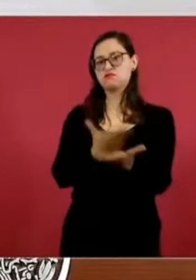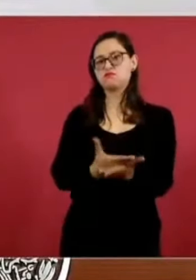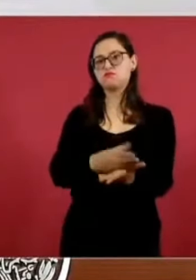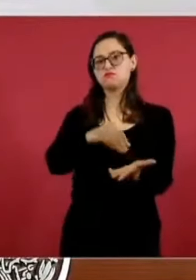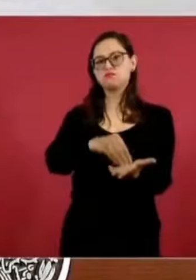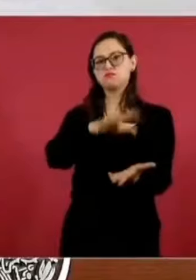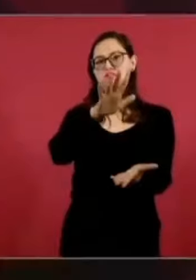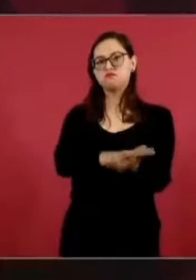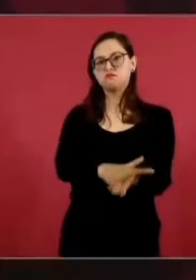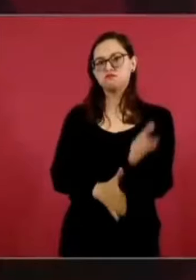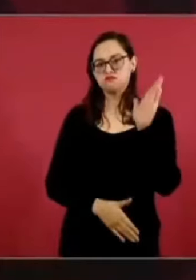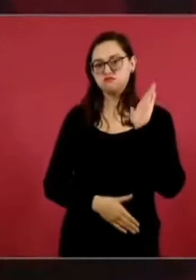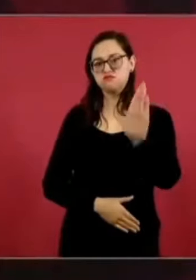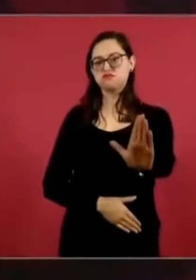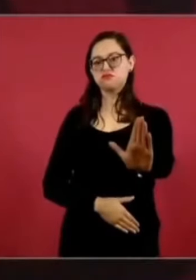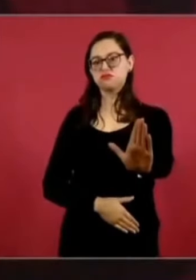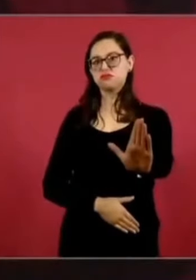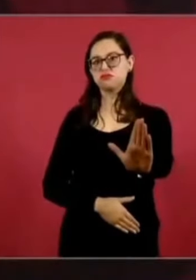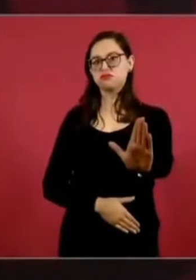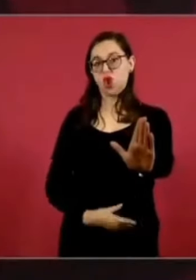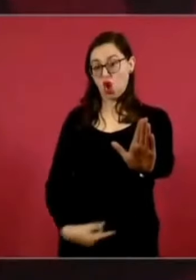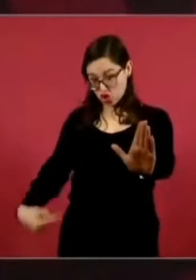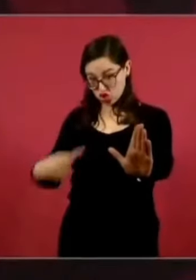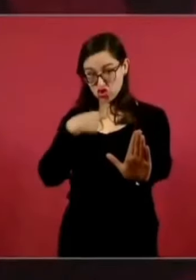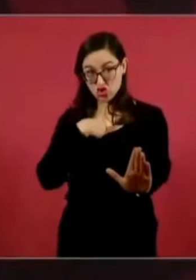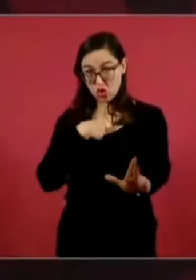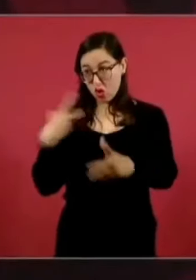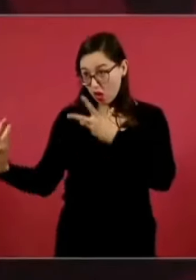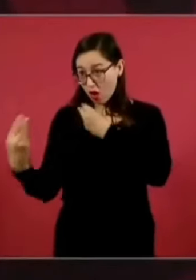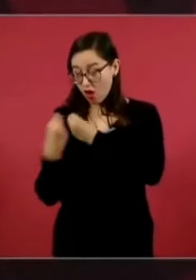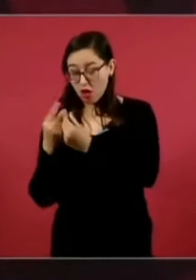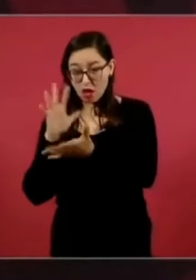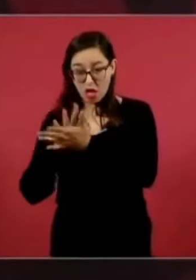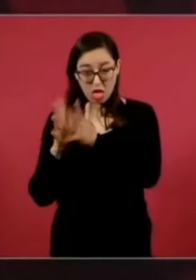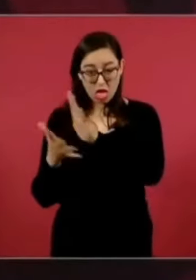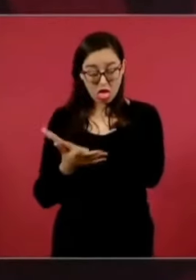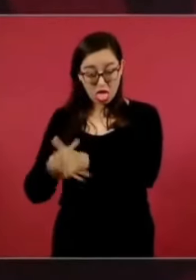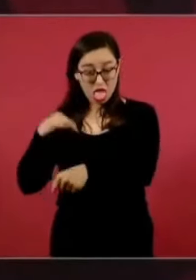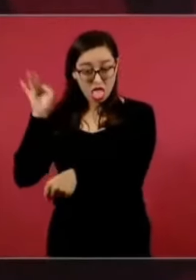no fui cómplice de